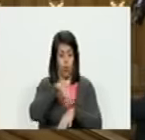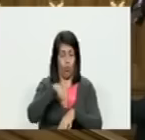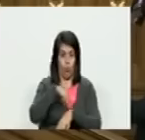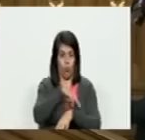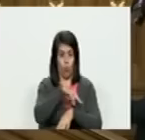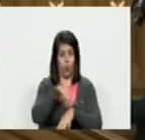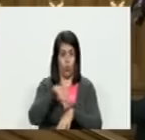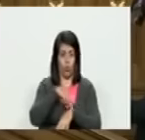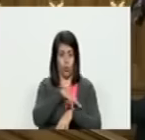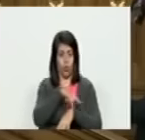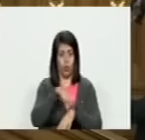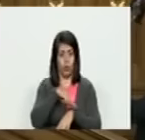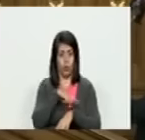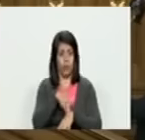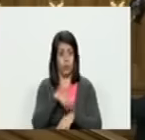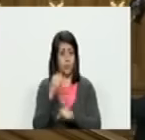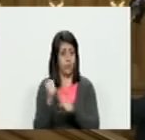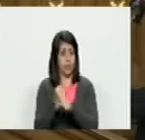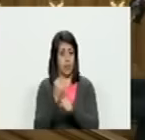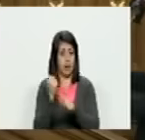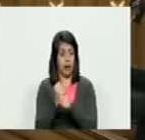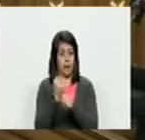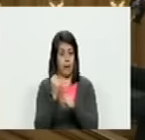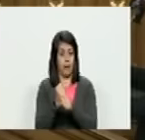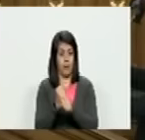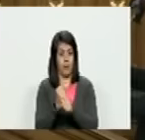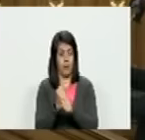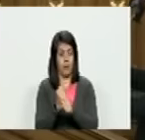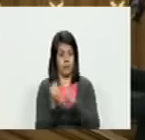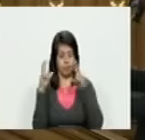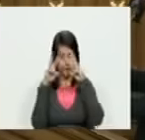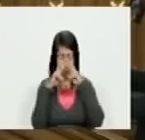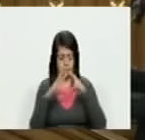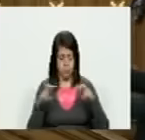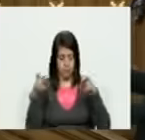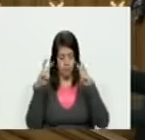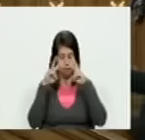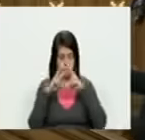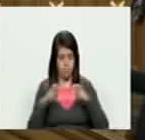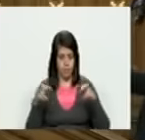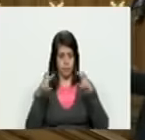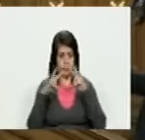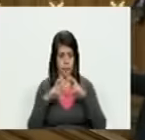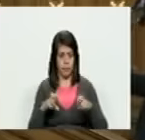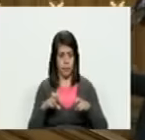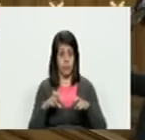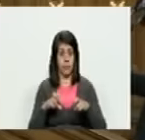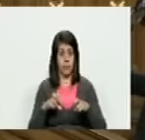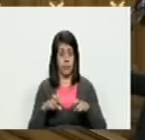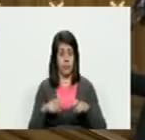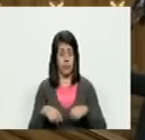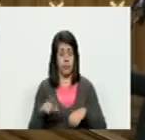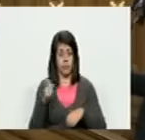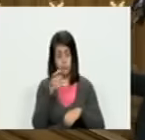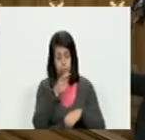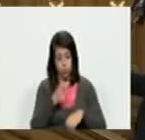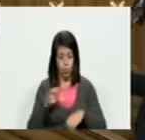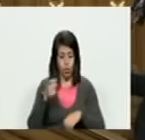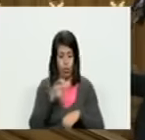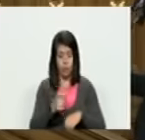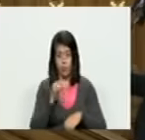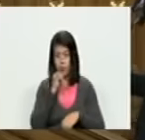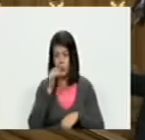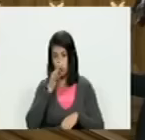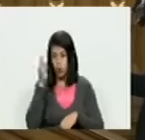y horas de trabajo de un investigador que buscando fuentes